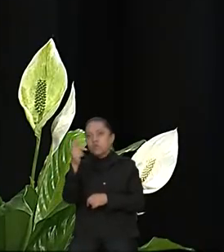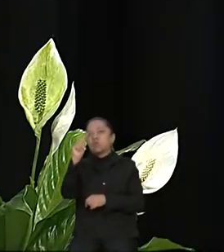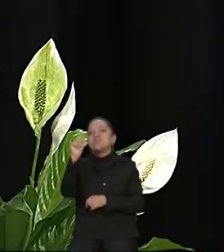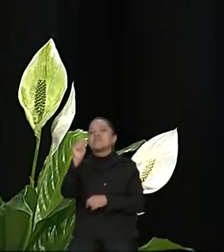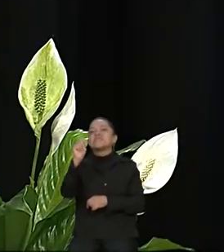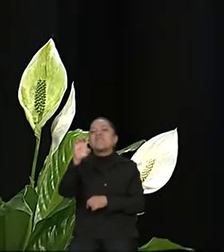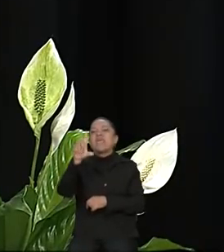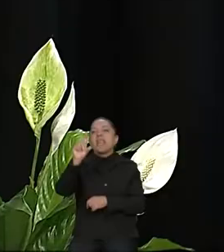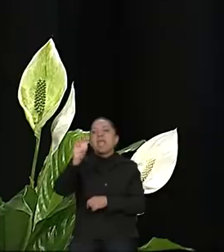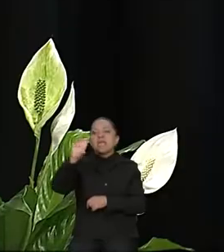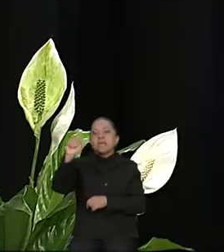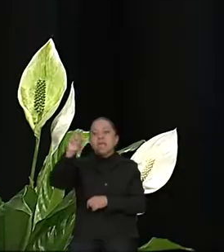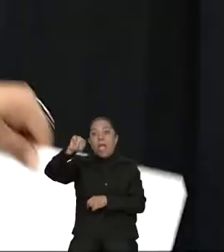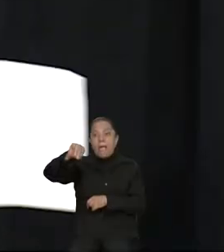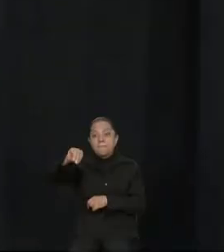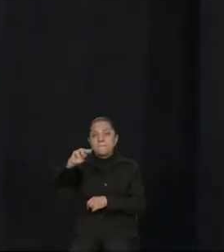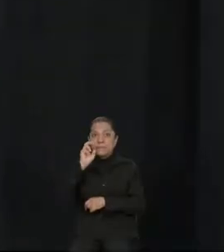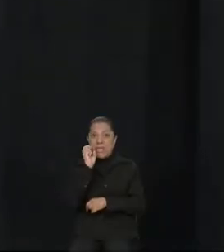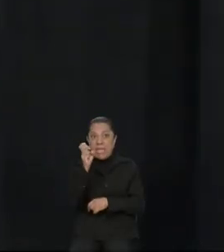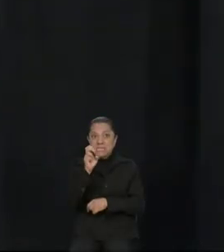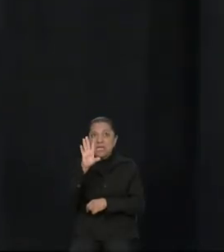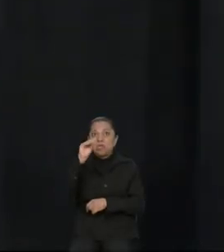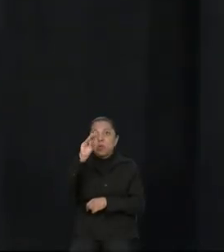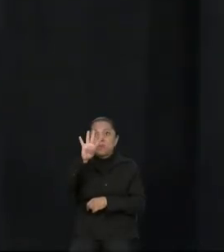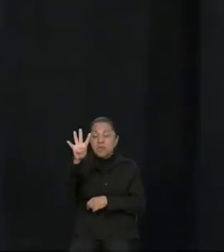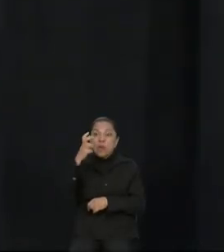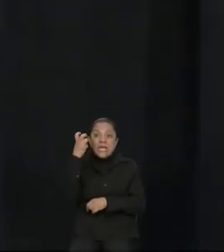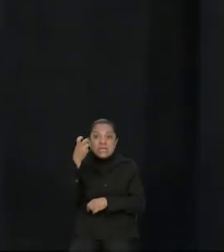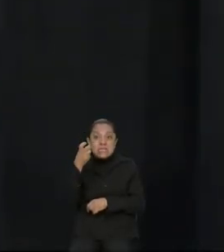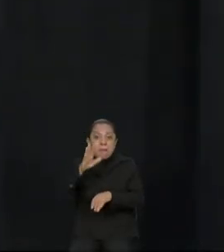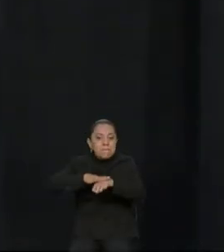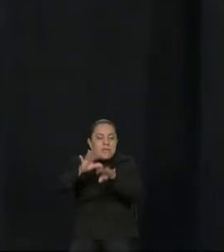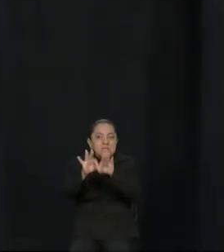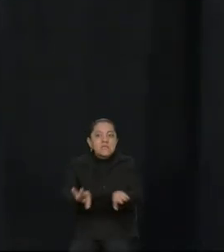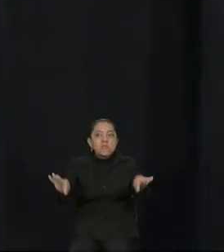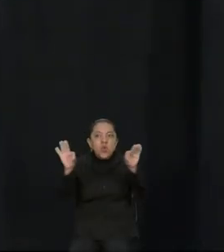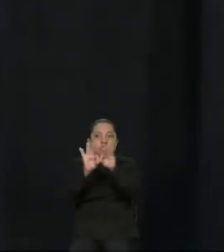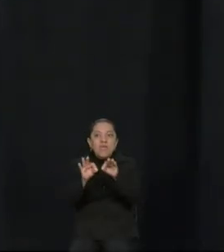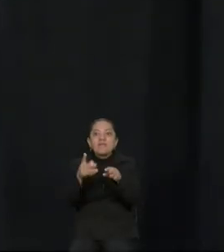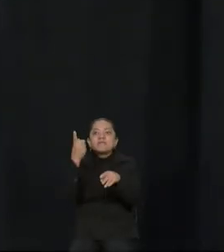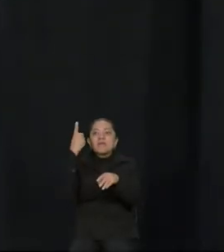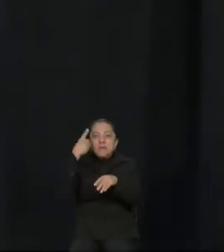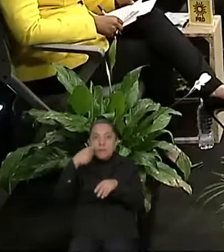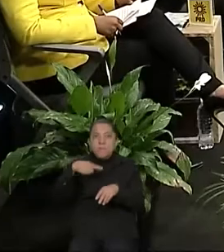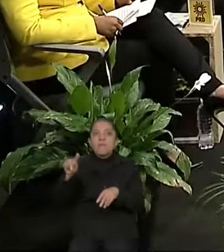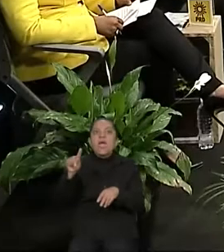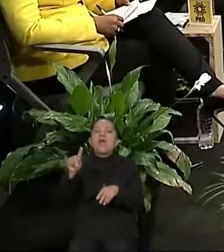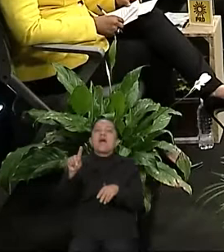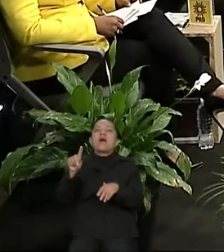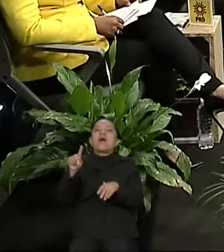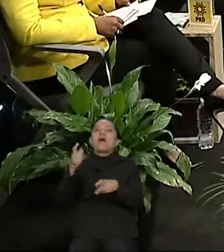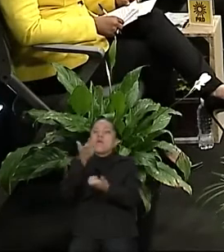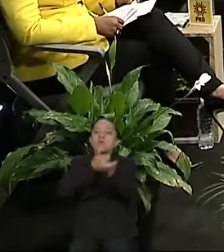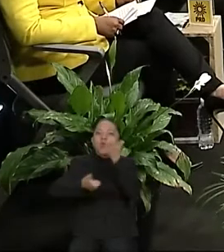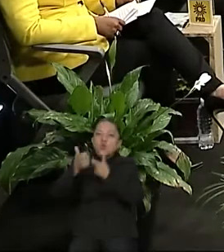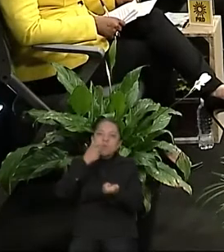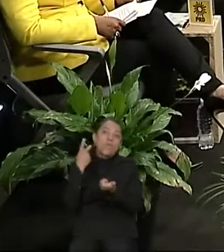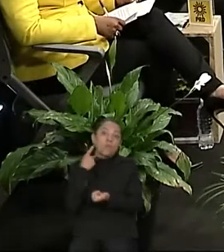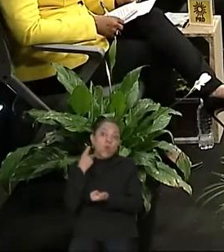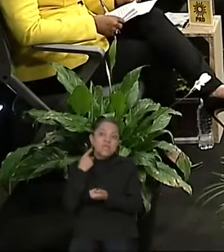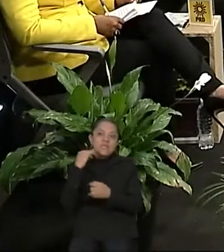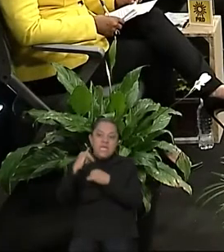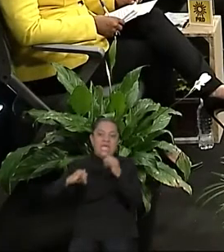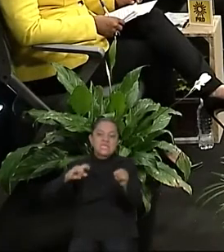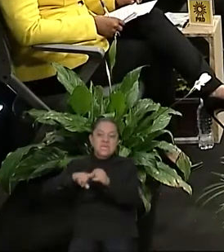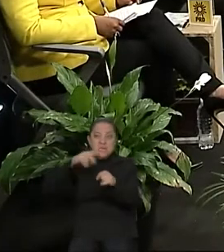es uno de los instrumentos más importantes en materia económica y política internacional de México. El Tratado